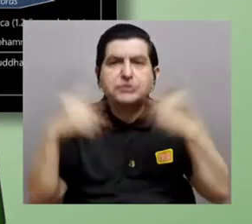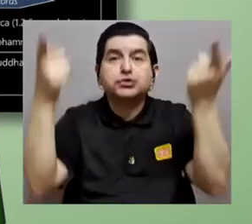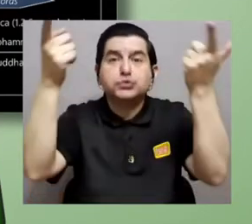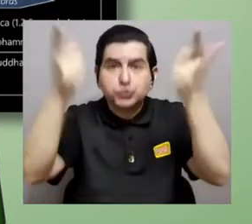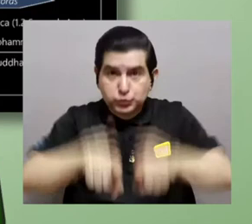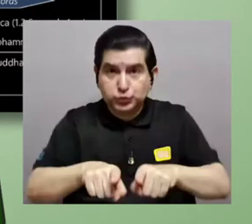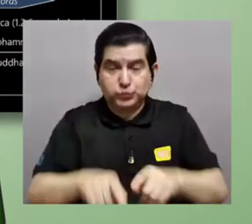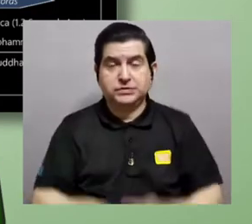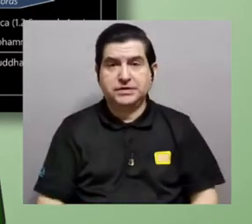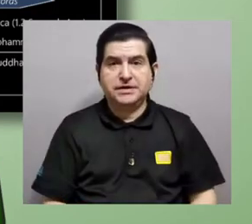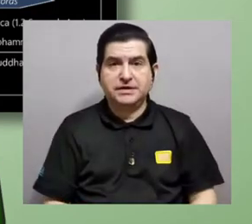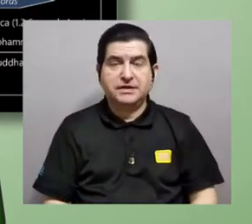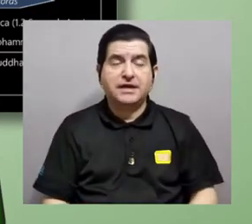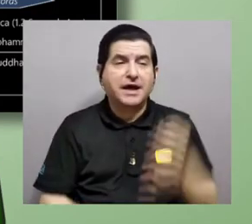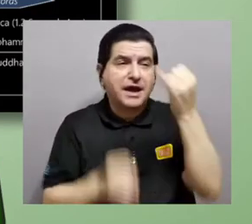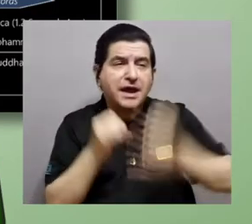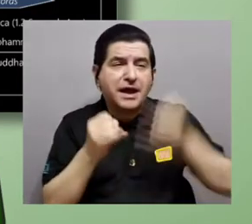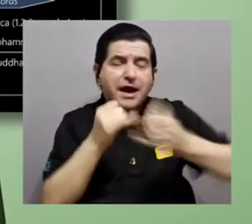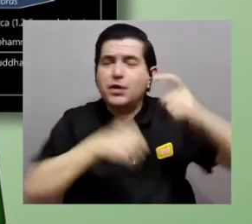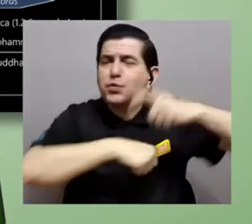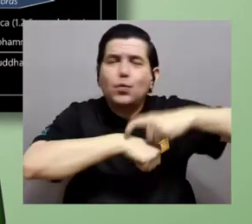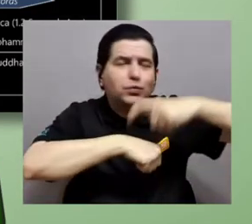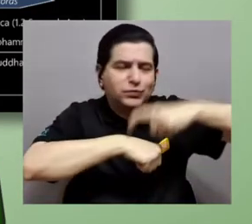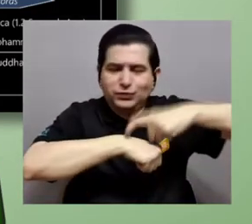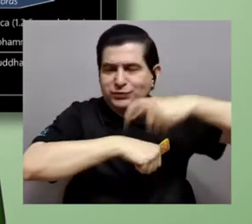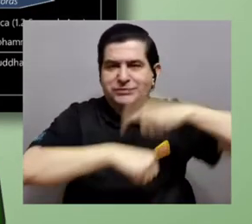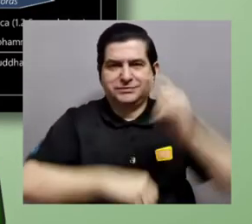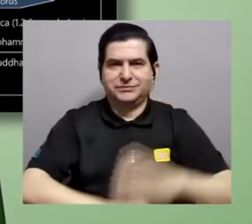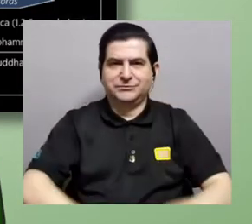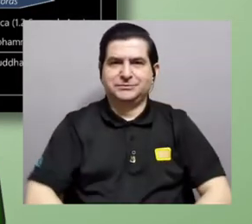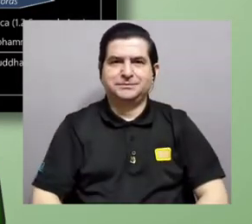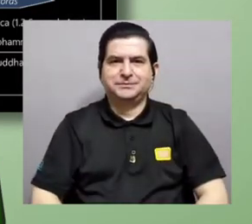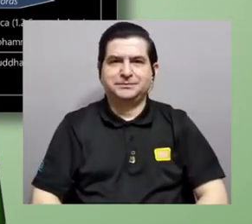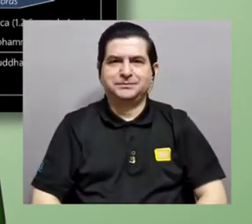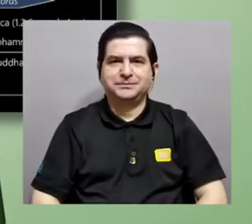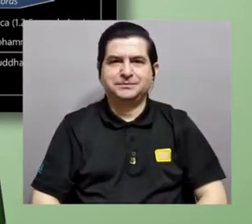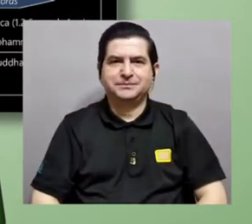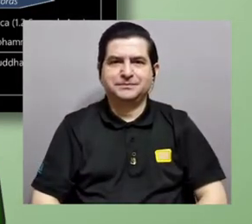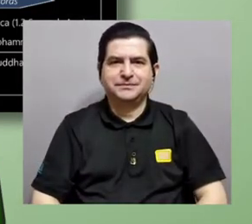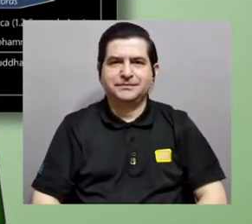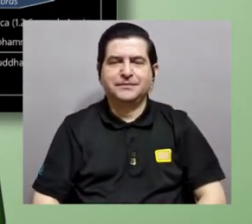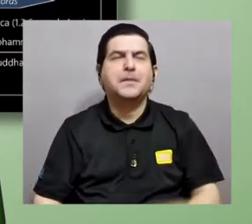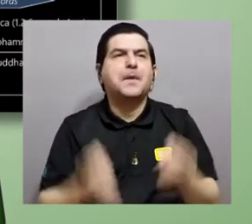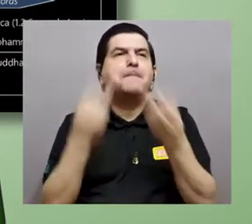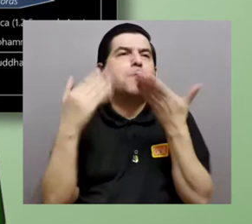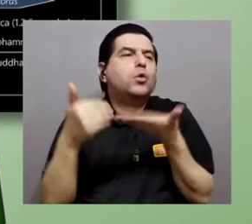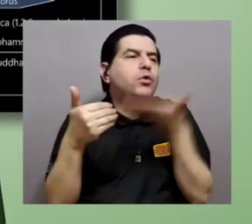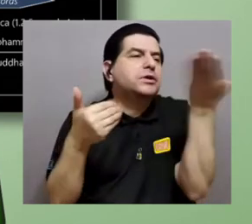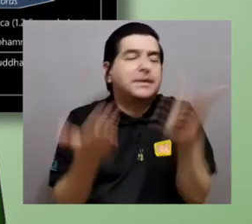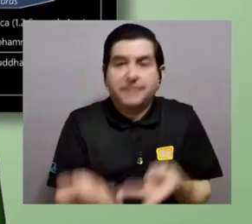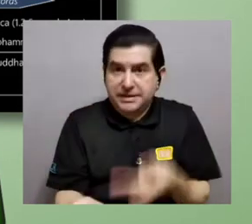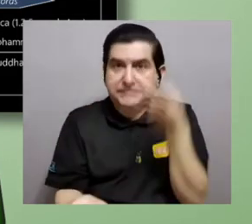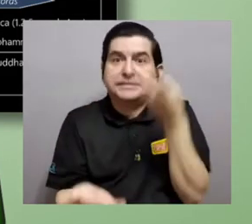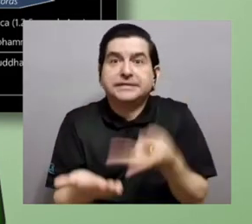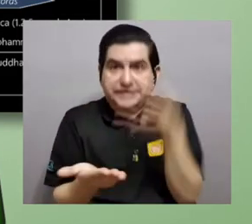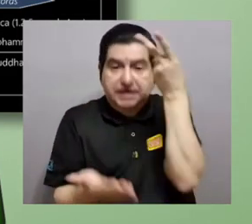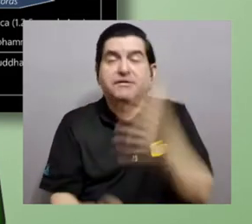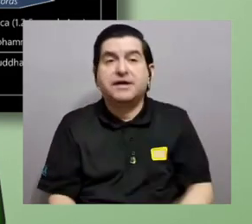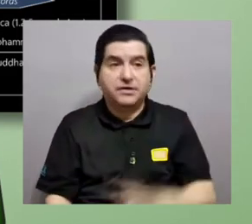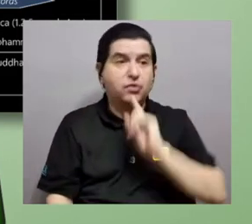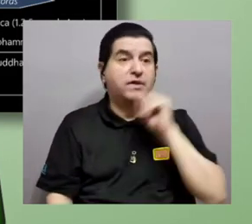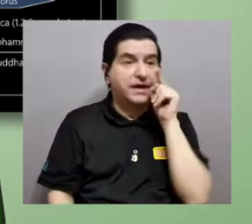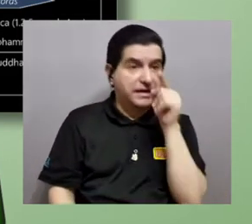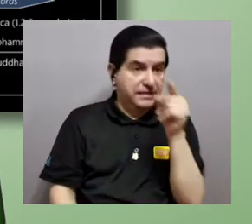complejos se ha dado en este último tiempo. Entonces, hay muchas cosas